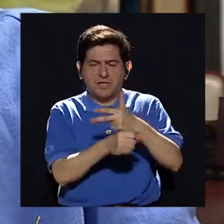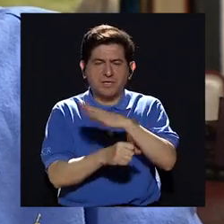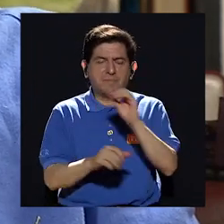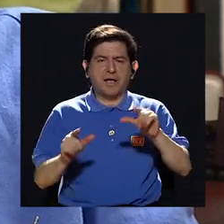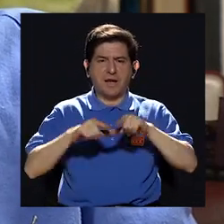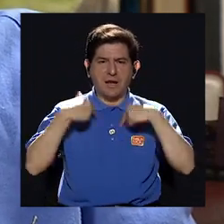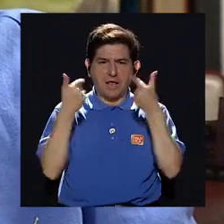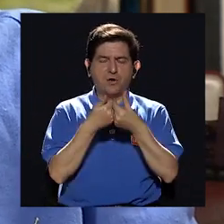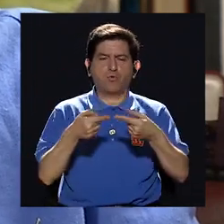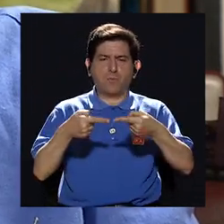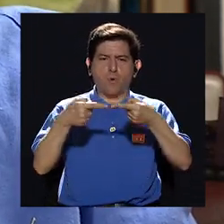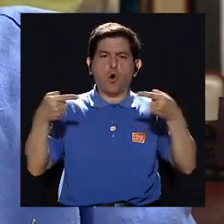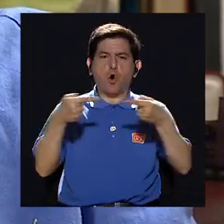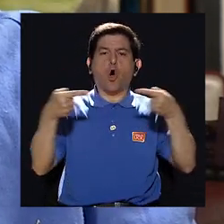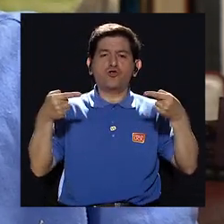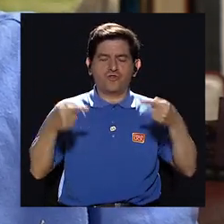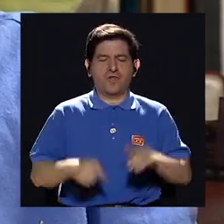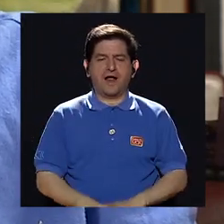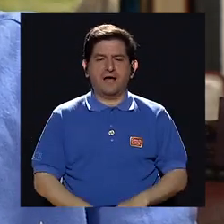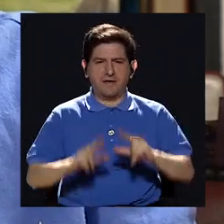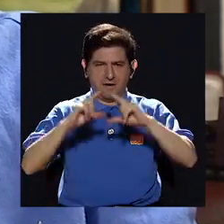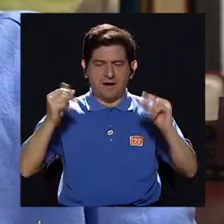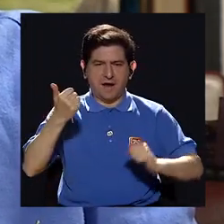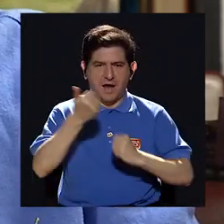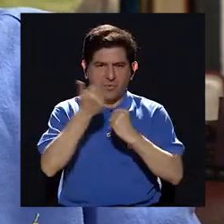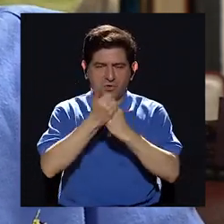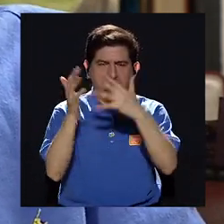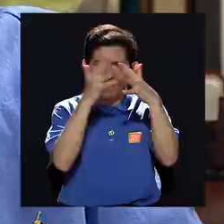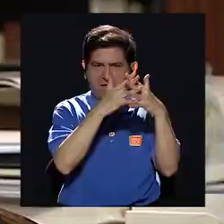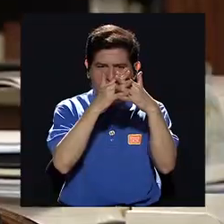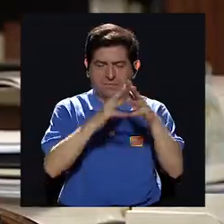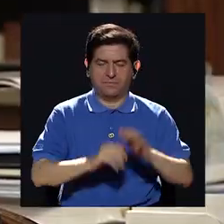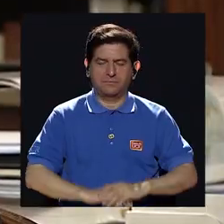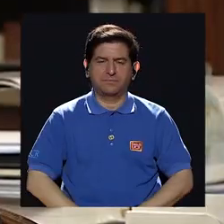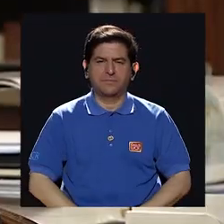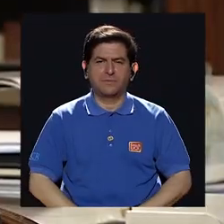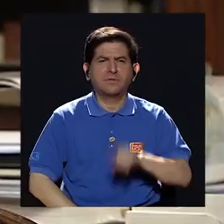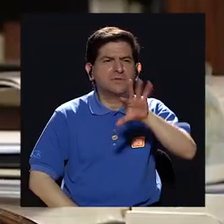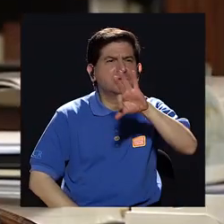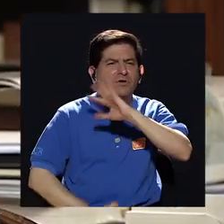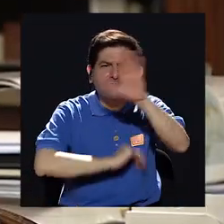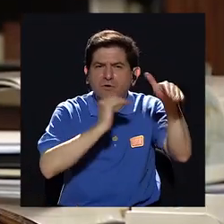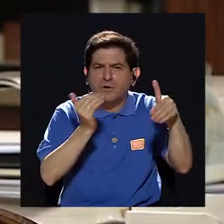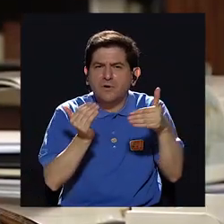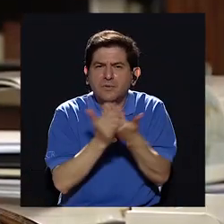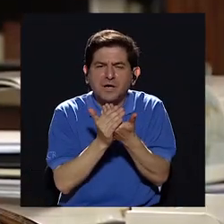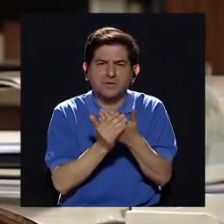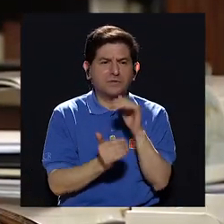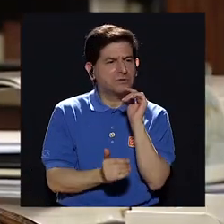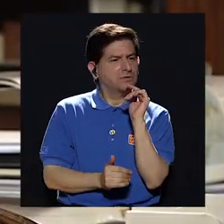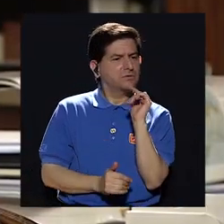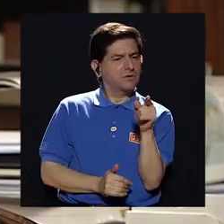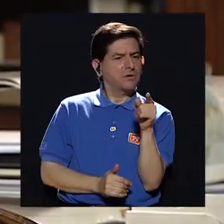nicaragüense, que apoyó siempre Estados Unidos. De algún modo, Oscar, toda esta